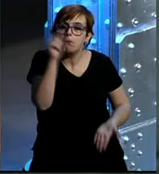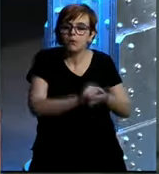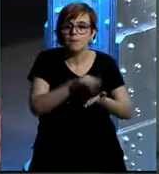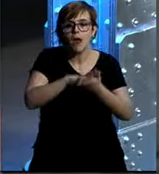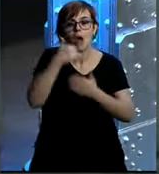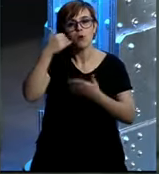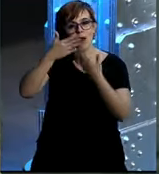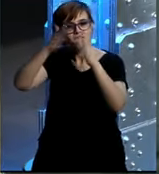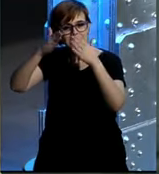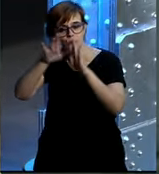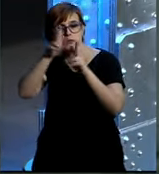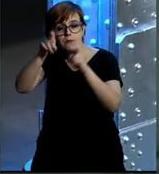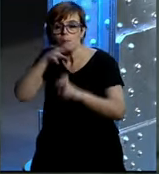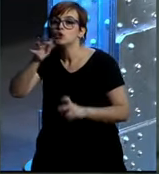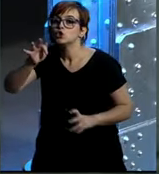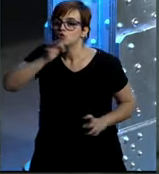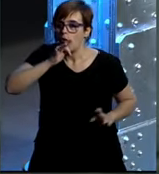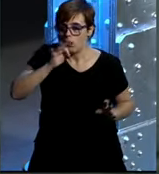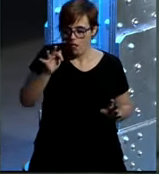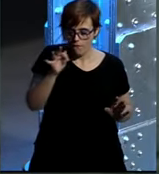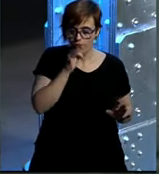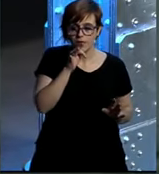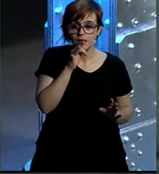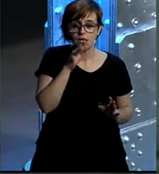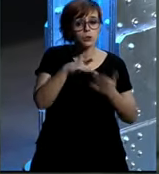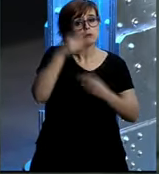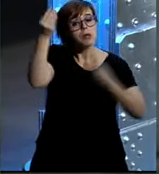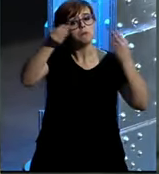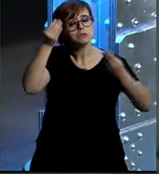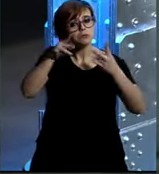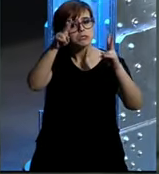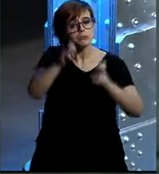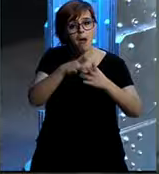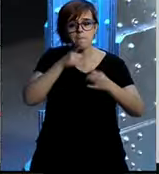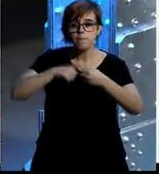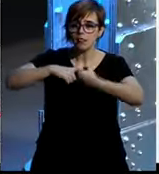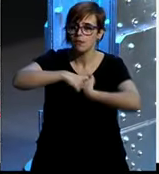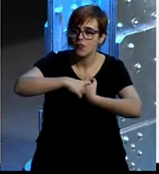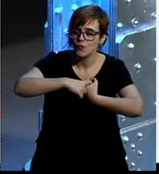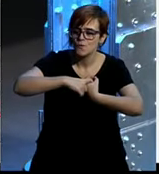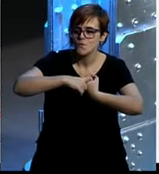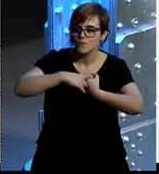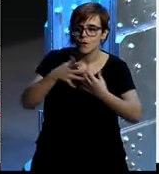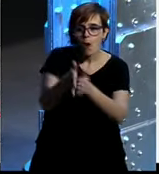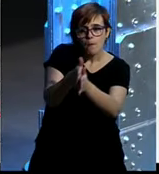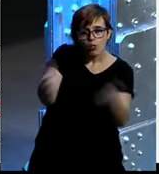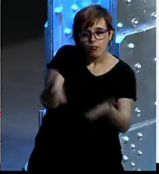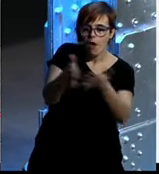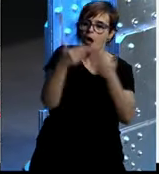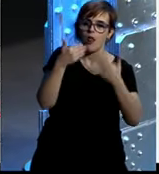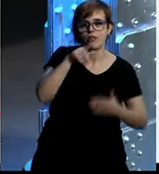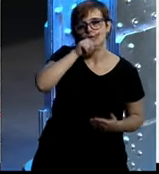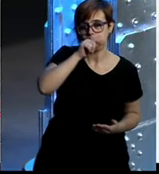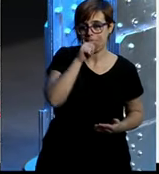una comunidad sobre un tema muy concreto, pero hoy no lo tenemos. Y empezamos un poco la participación, fundamentalmente, a generar participación a través de Twitter,